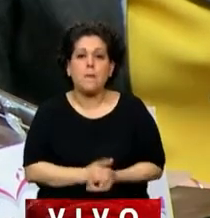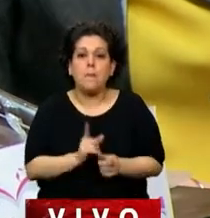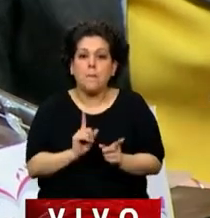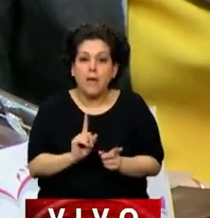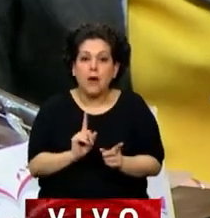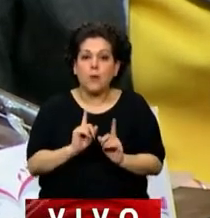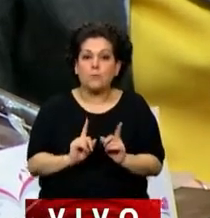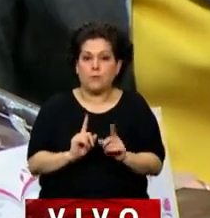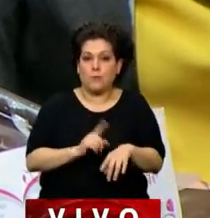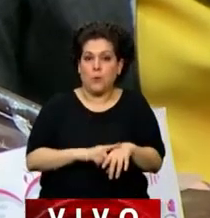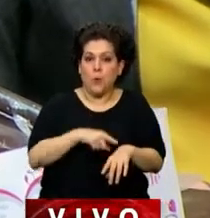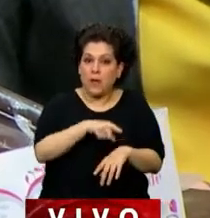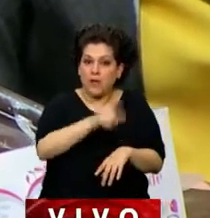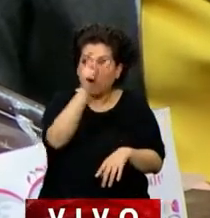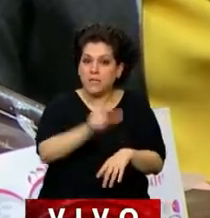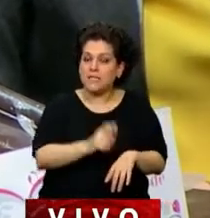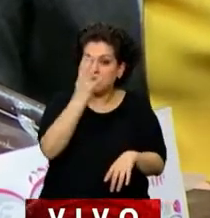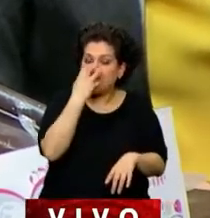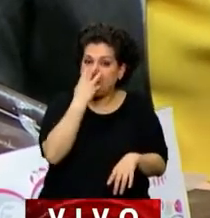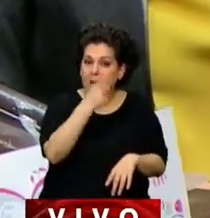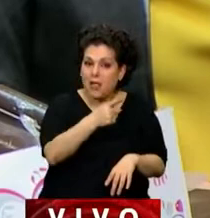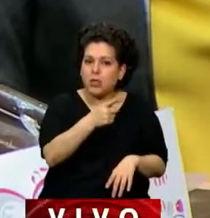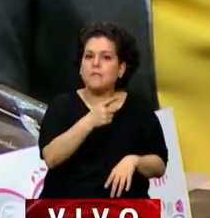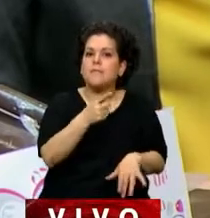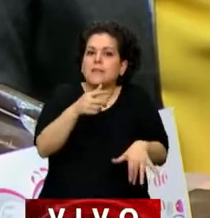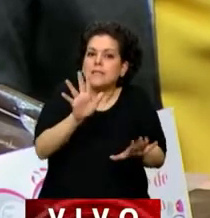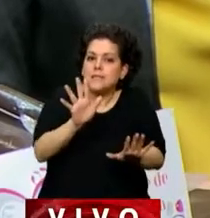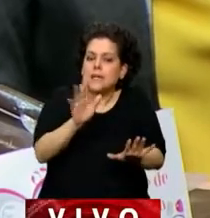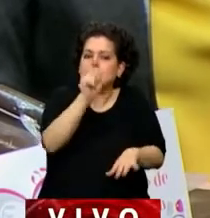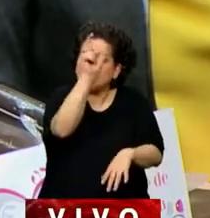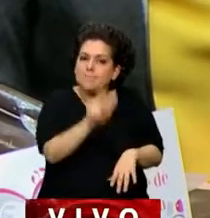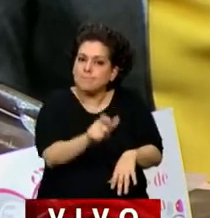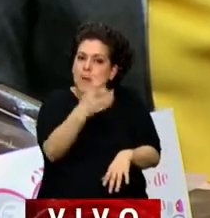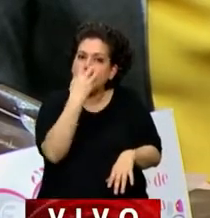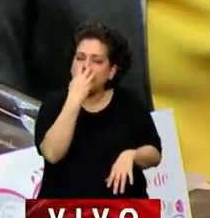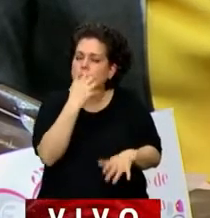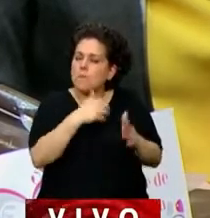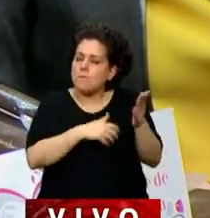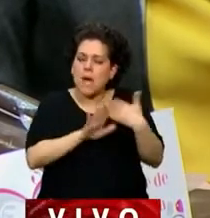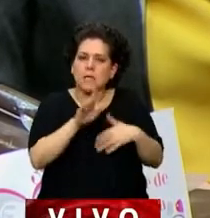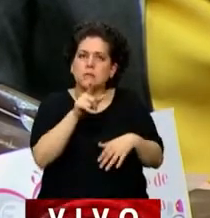misma vez quizás fue la persona con mayor amplitud